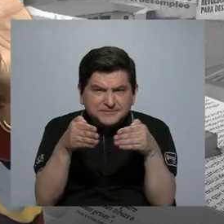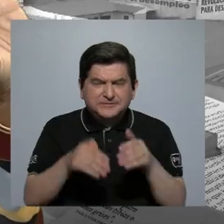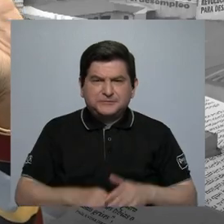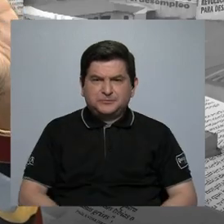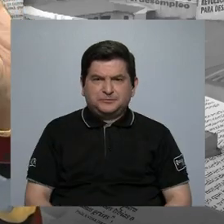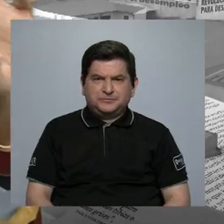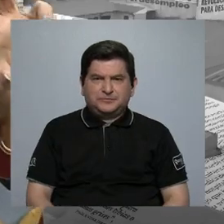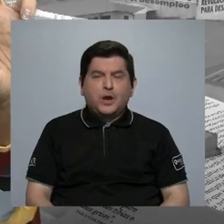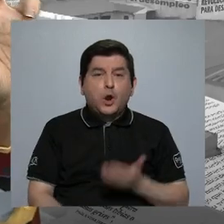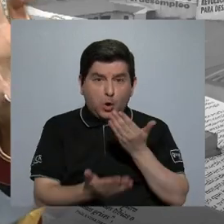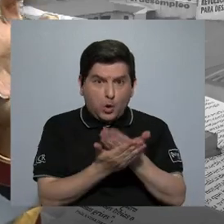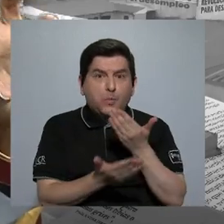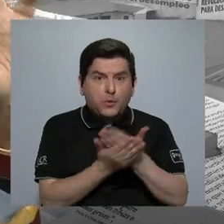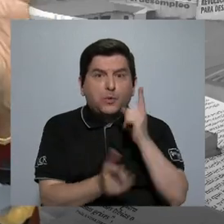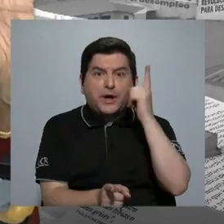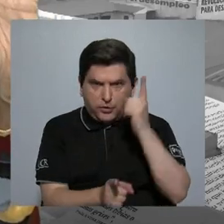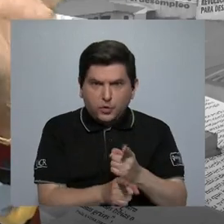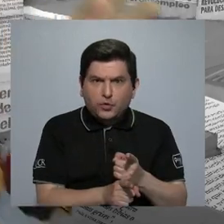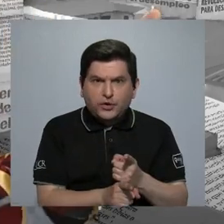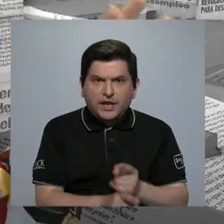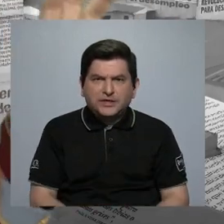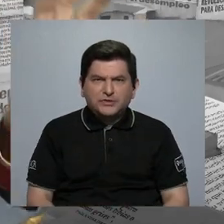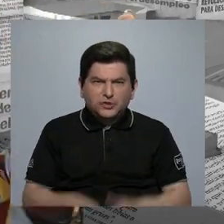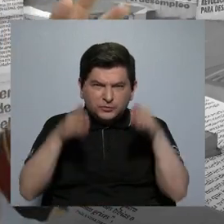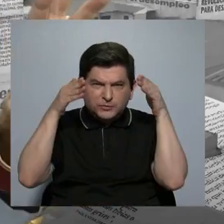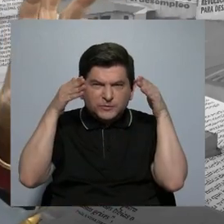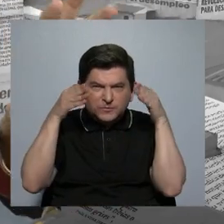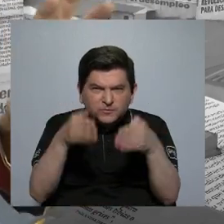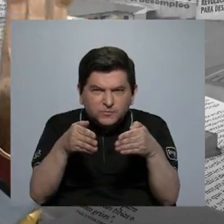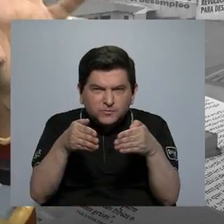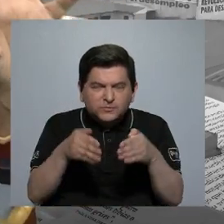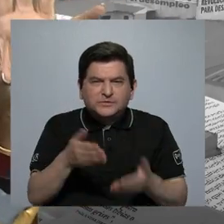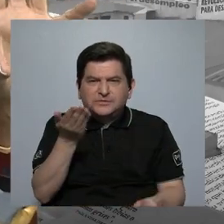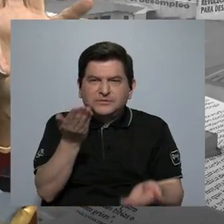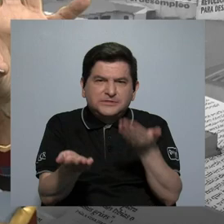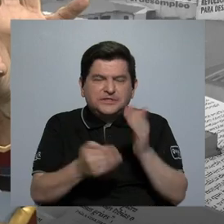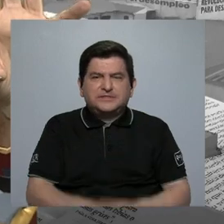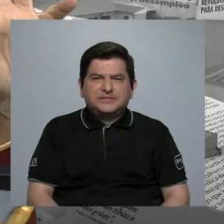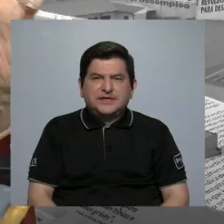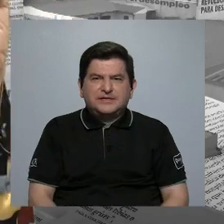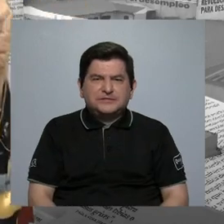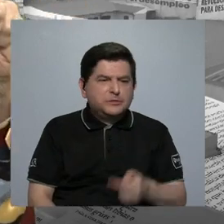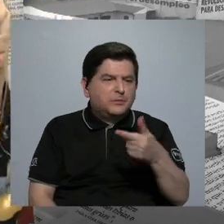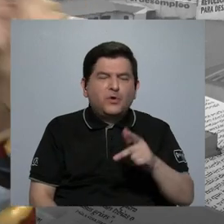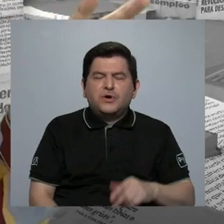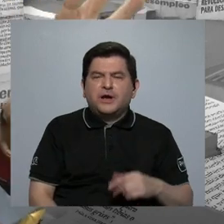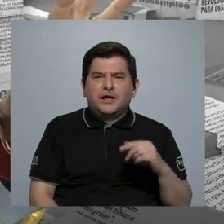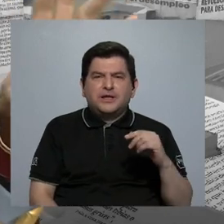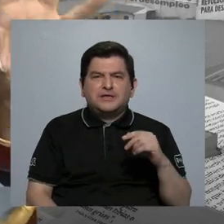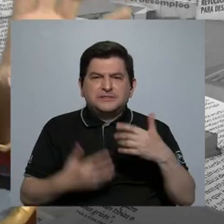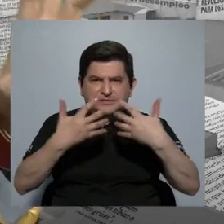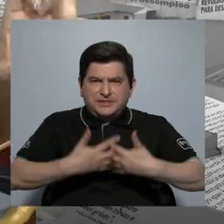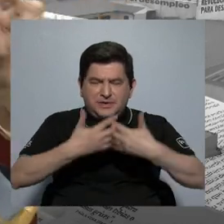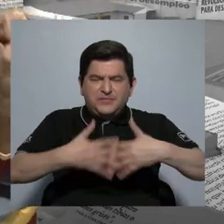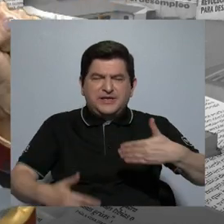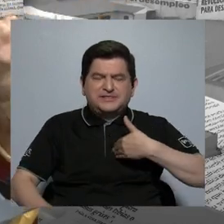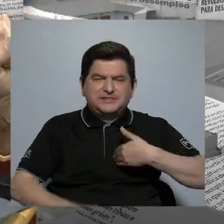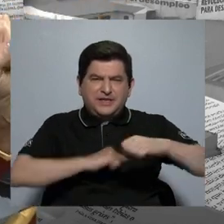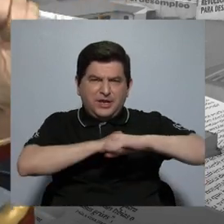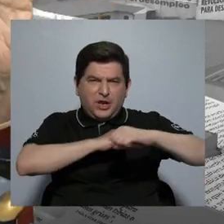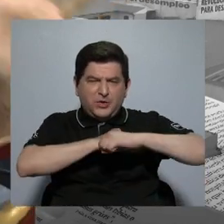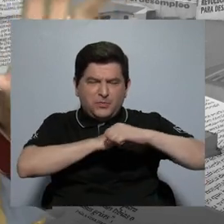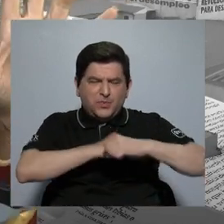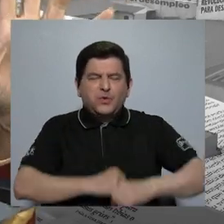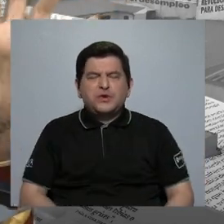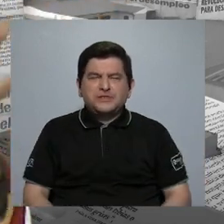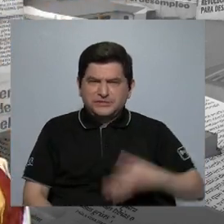¿lograron probar que efectivamente había una concentración de esa pauta publicitaria oficial